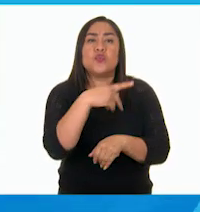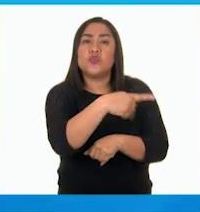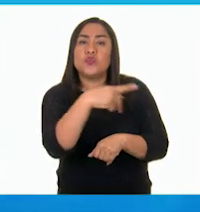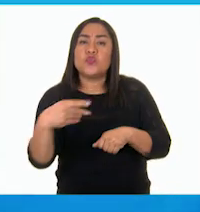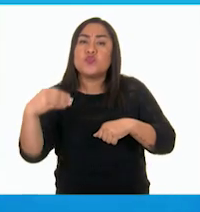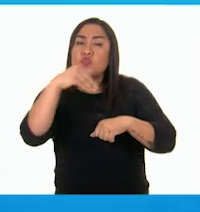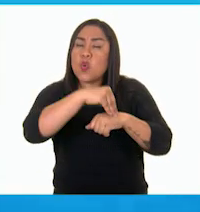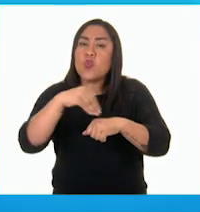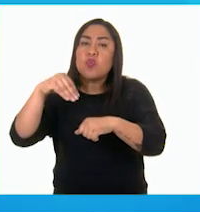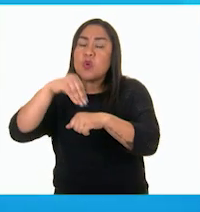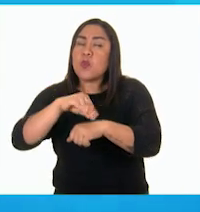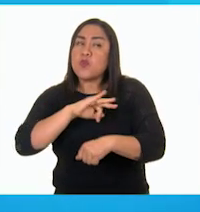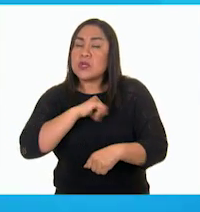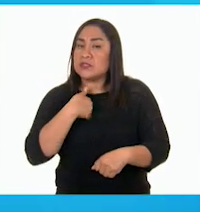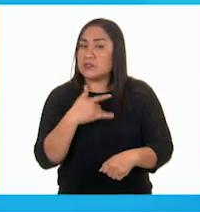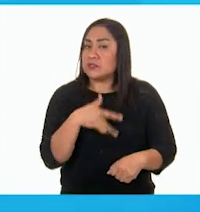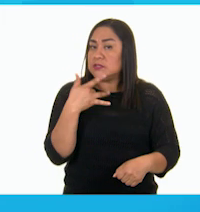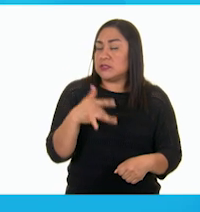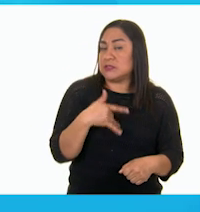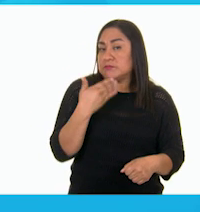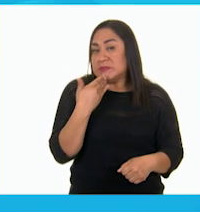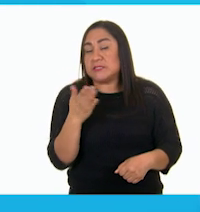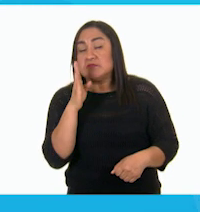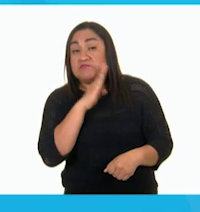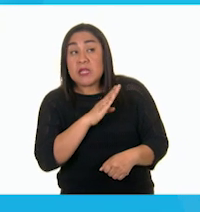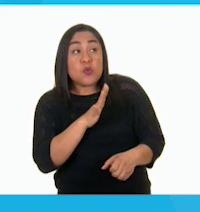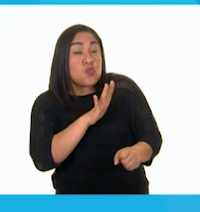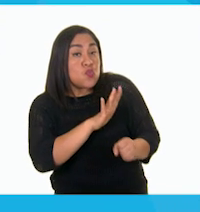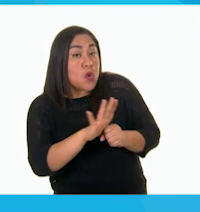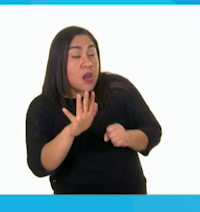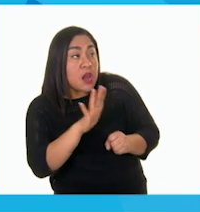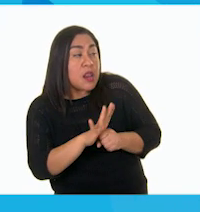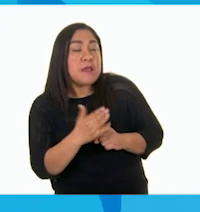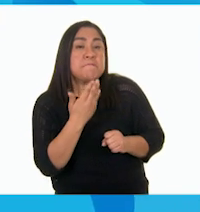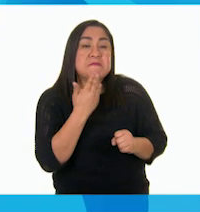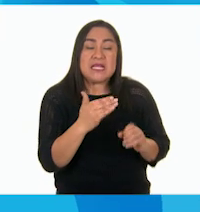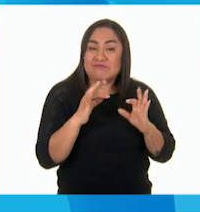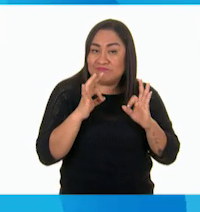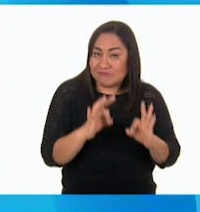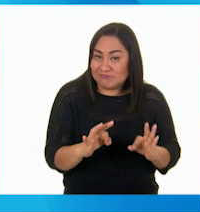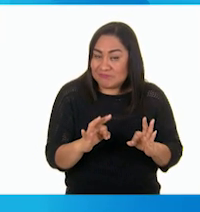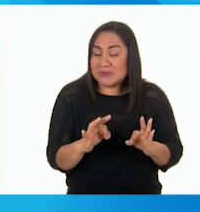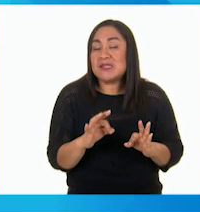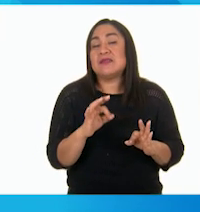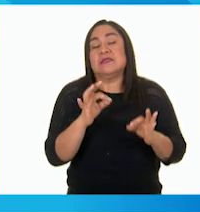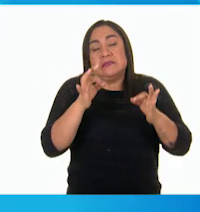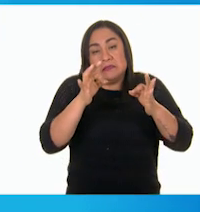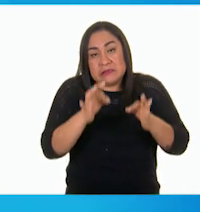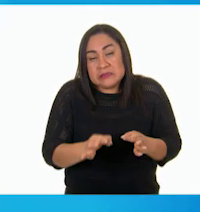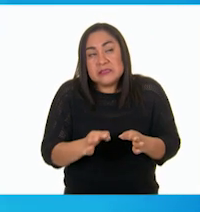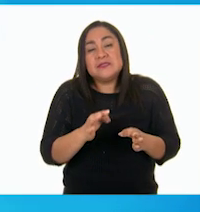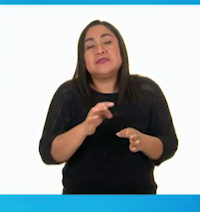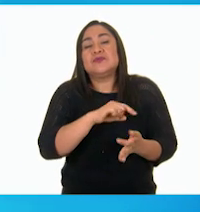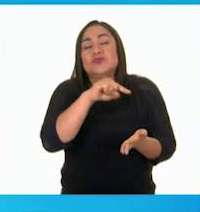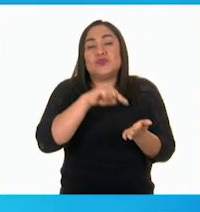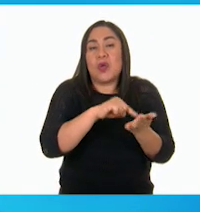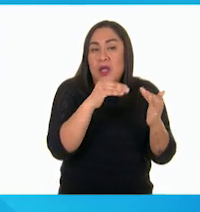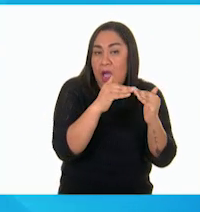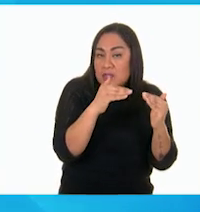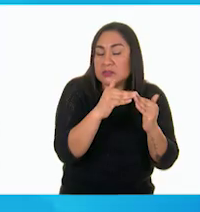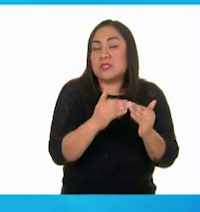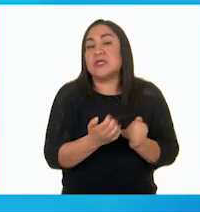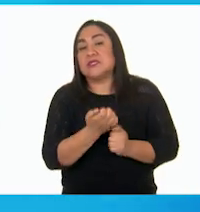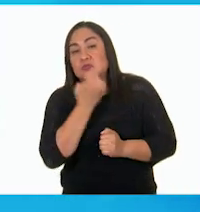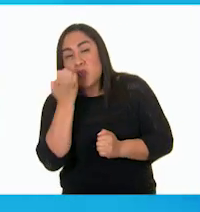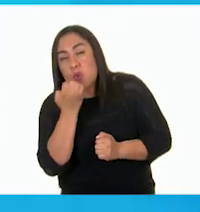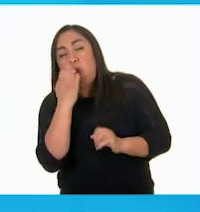regular nuestras acciones porque nos indican cuáles comportamientos son adecuados o correctos en la casa, en la escuela o